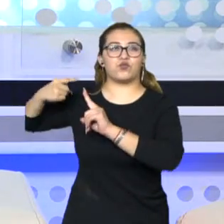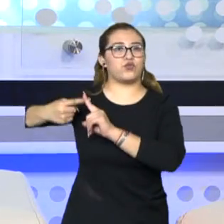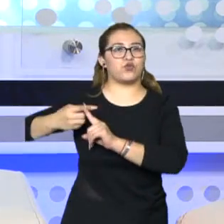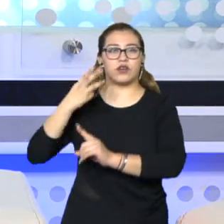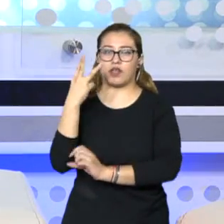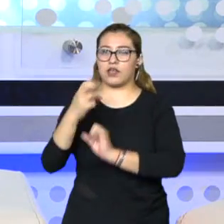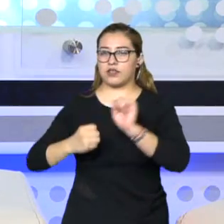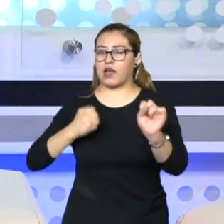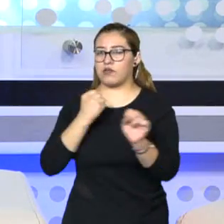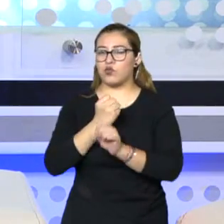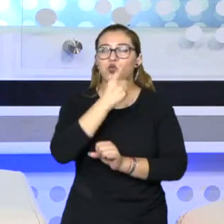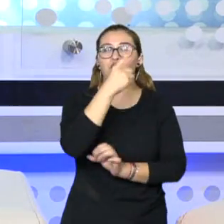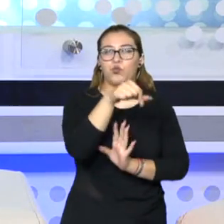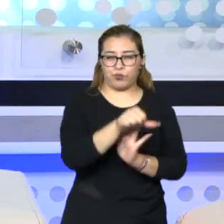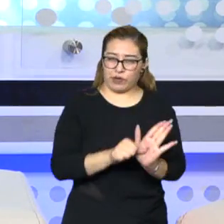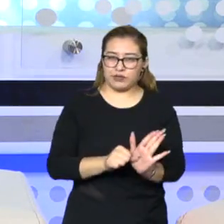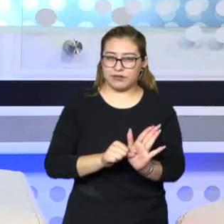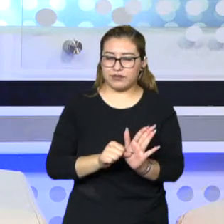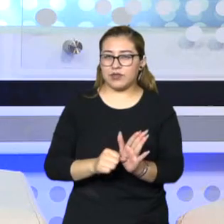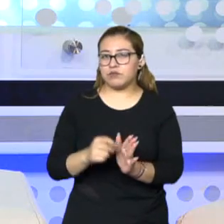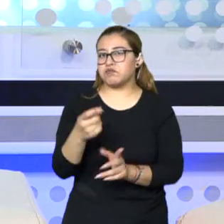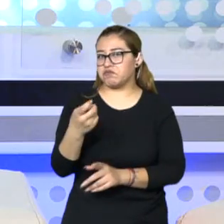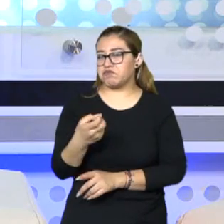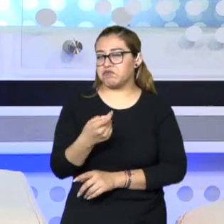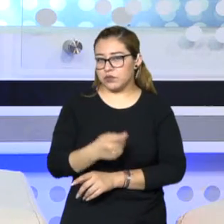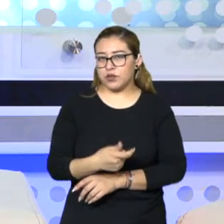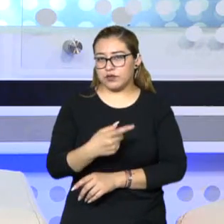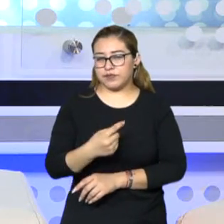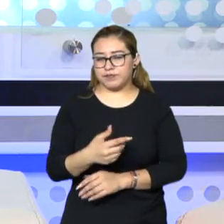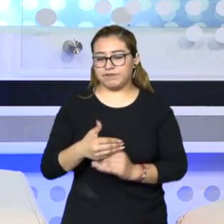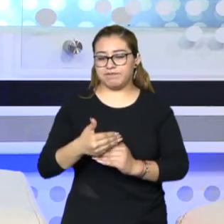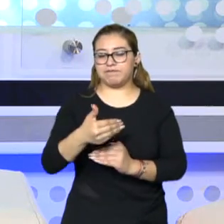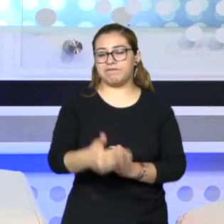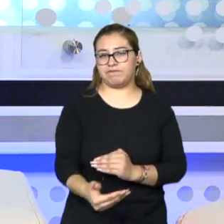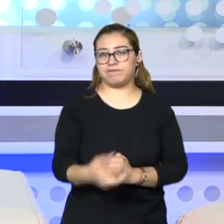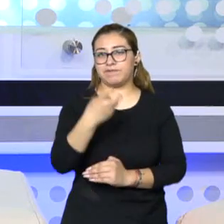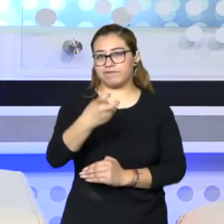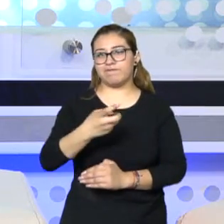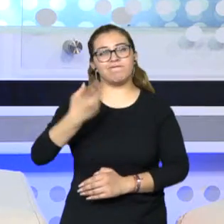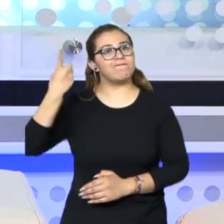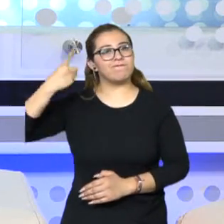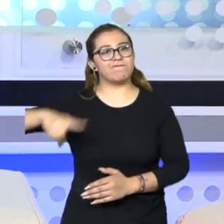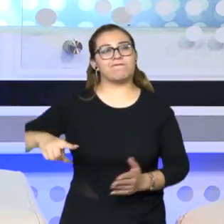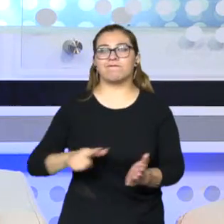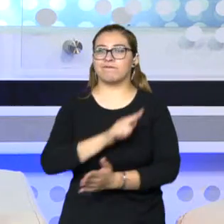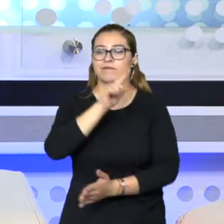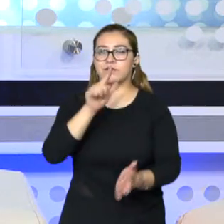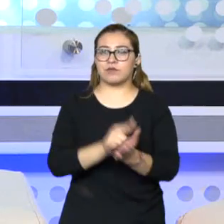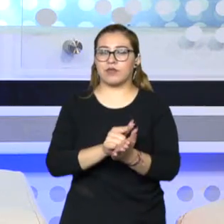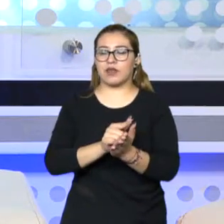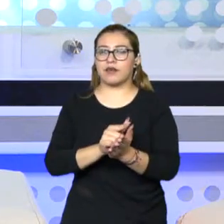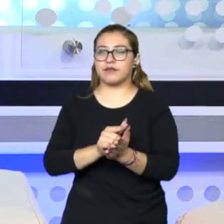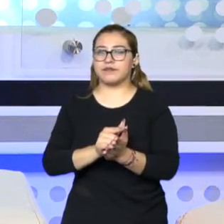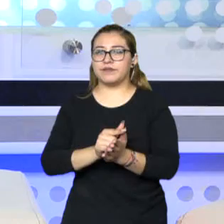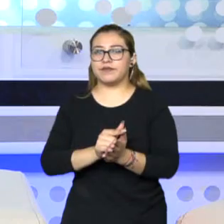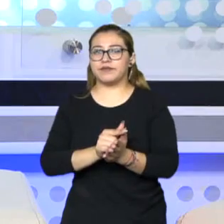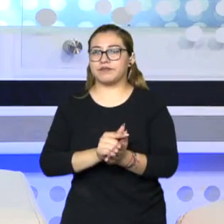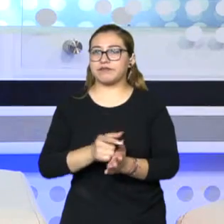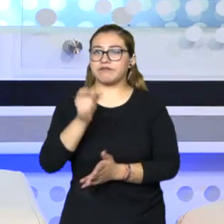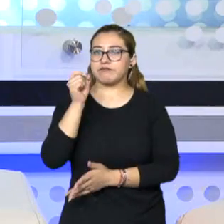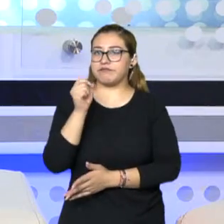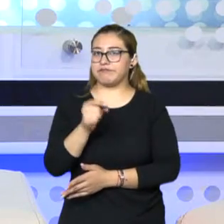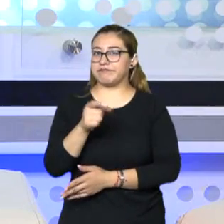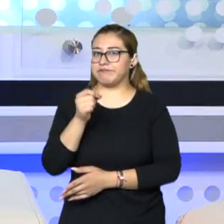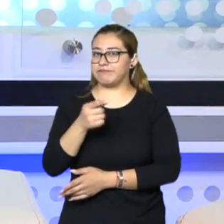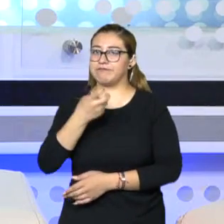un mes llegando esta determinación o transcurriendo este mecanismo de